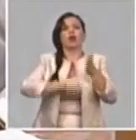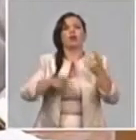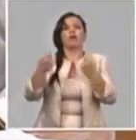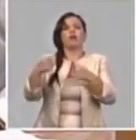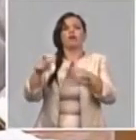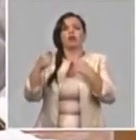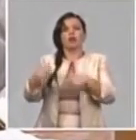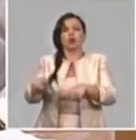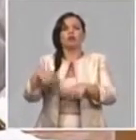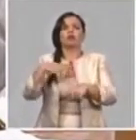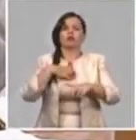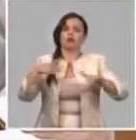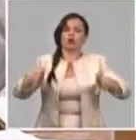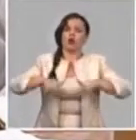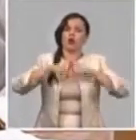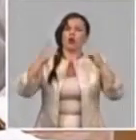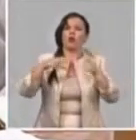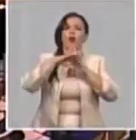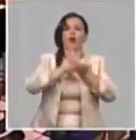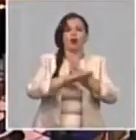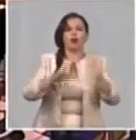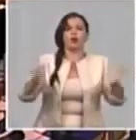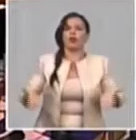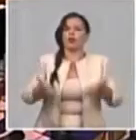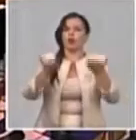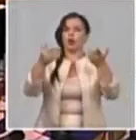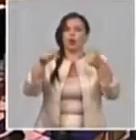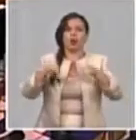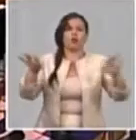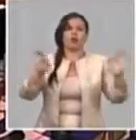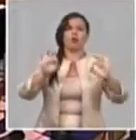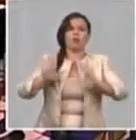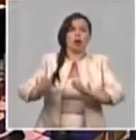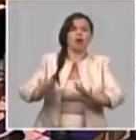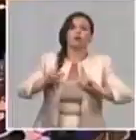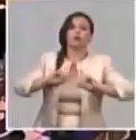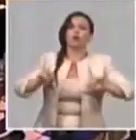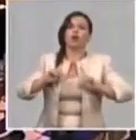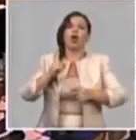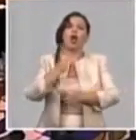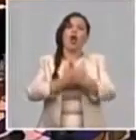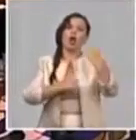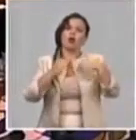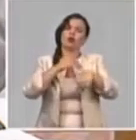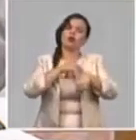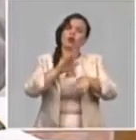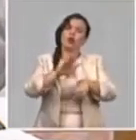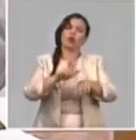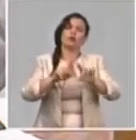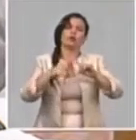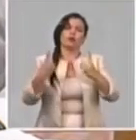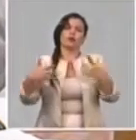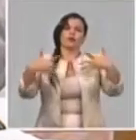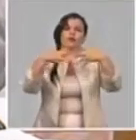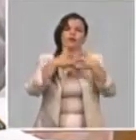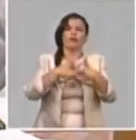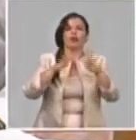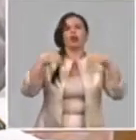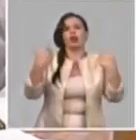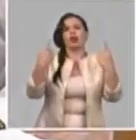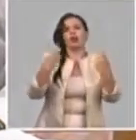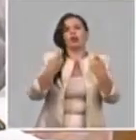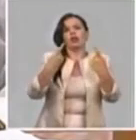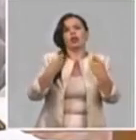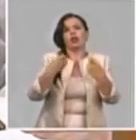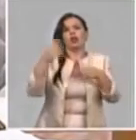responde a su programa de desarrollo. ¿Y no se parado? No se ha parado. Un grupo de ellas se ha retrasado, sobre todo las que están vinculadas a la necesidad de